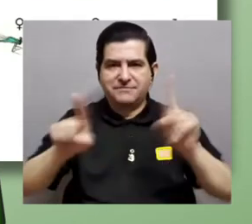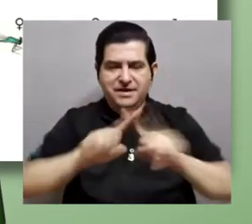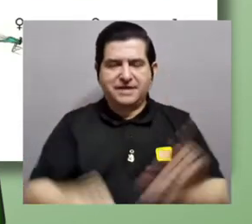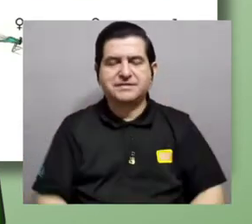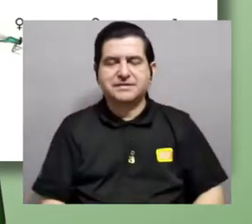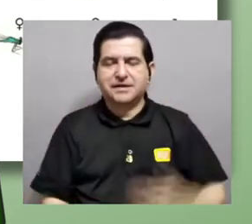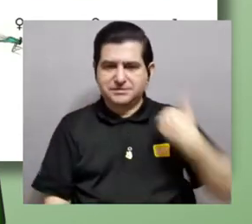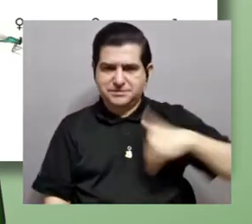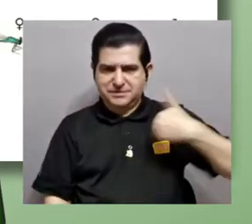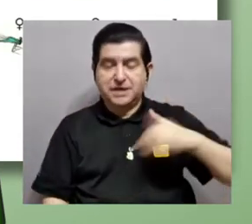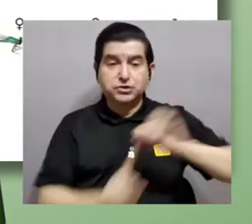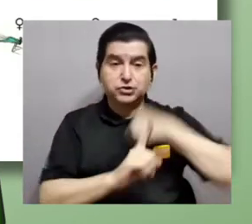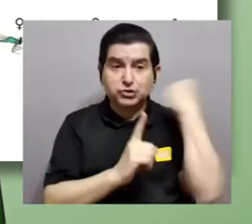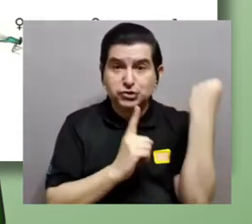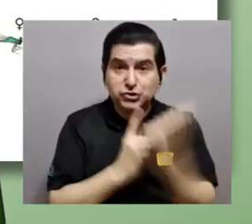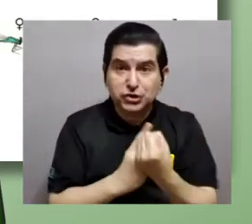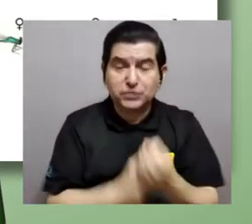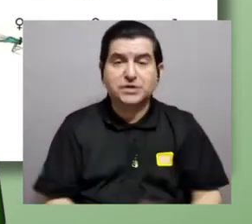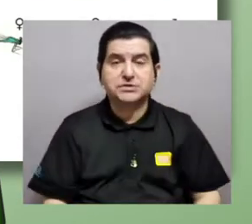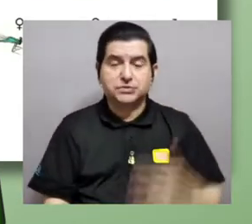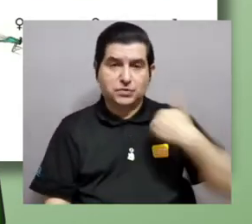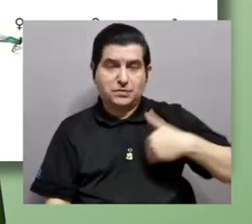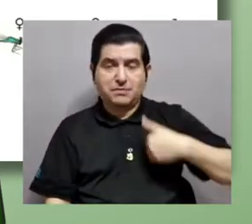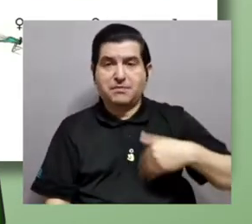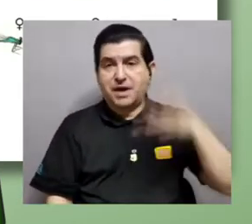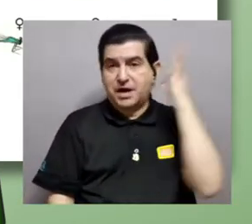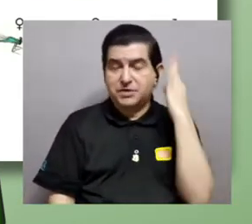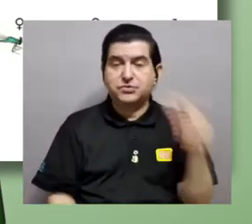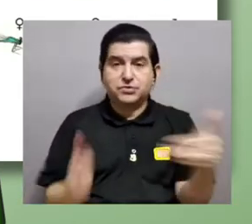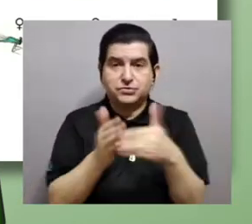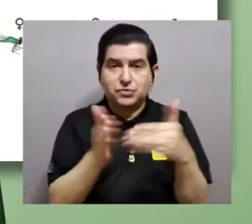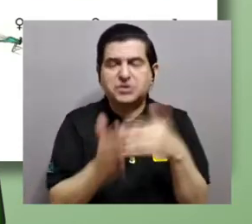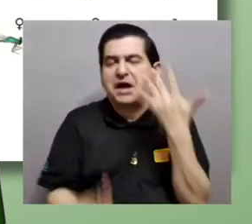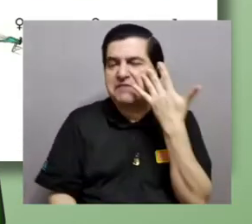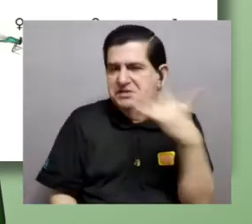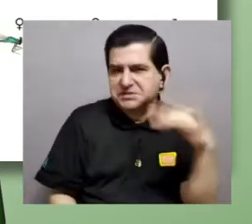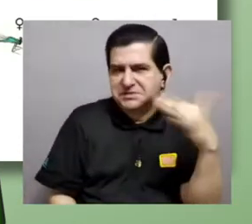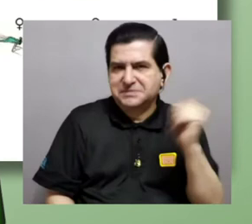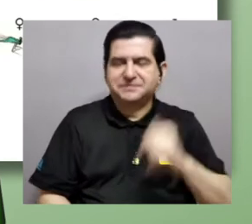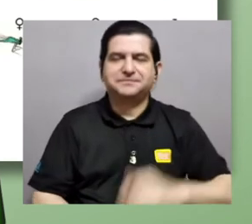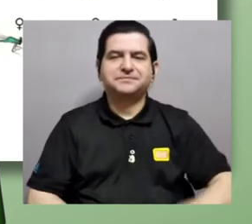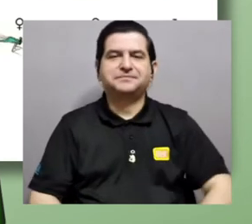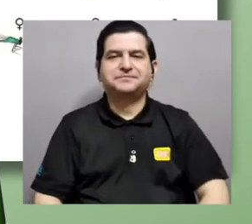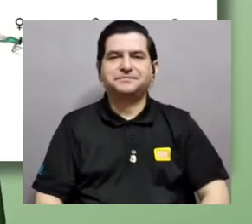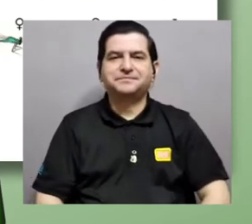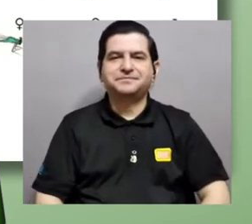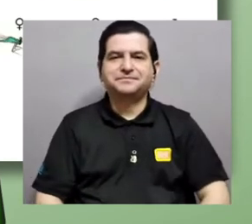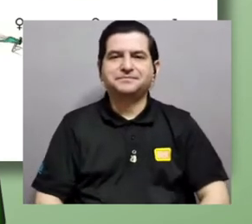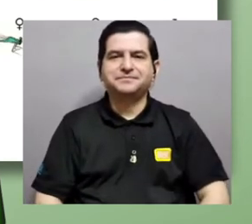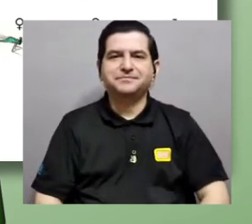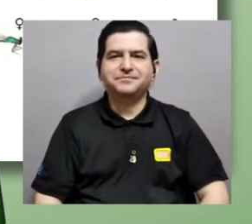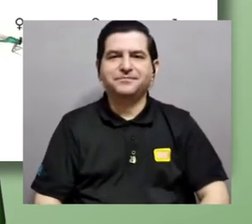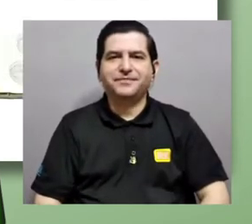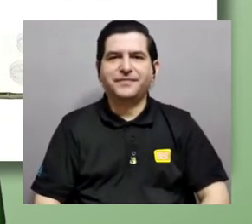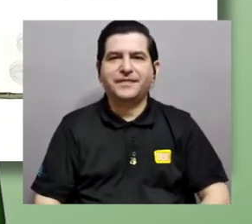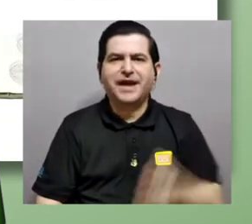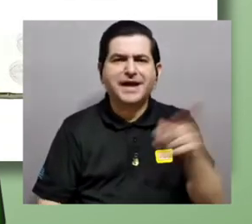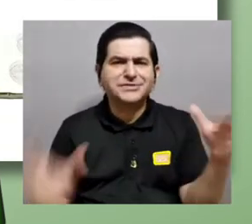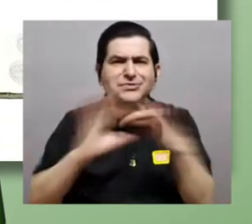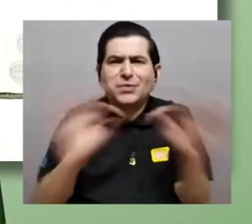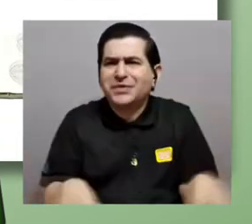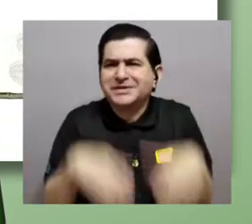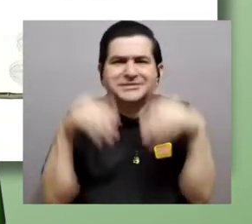generando situaciones en que machos y hembras vuelven a ser similares entre sí. Entonces, ¿cómo se amarra todo esto?